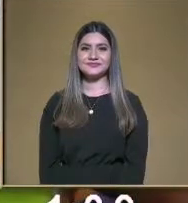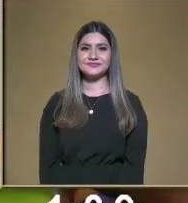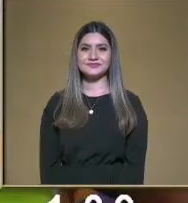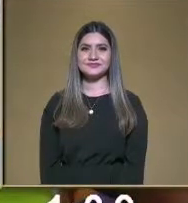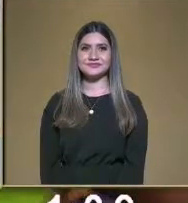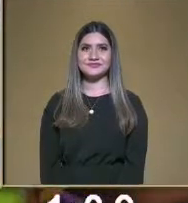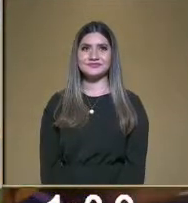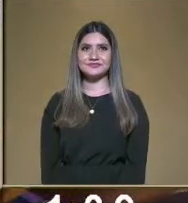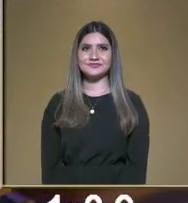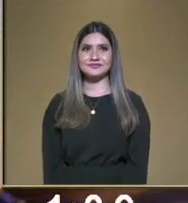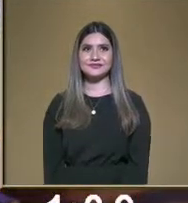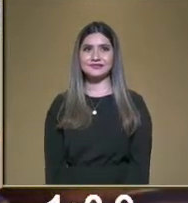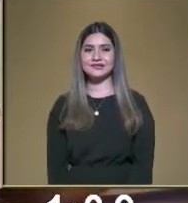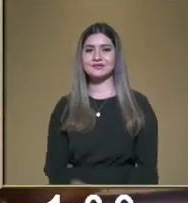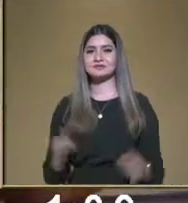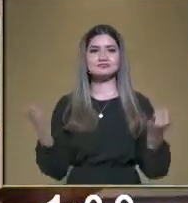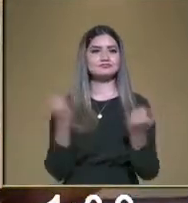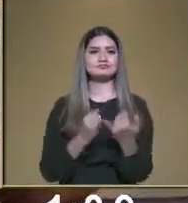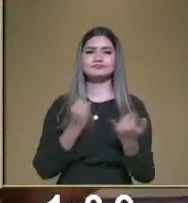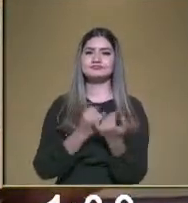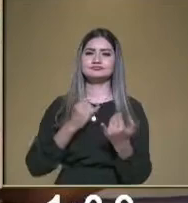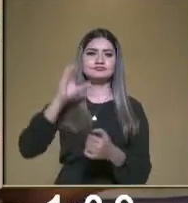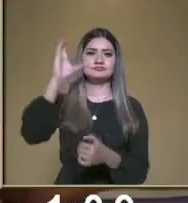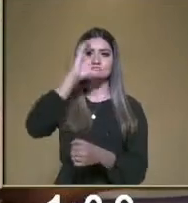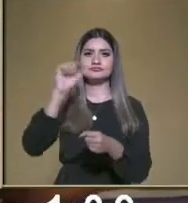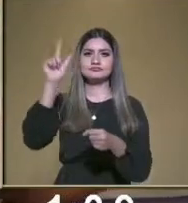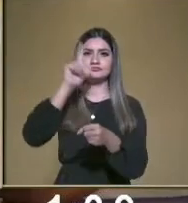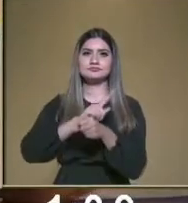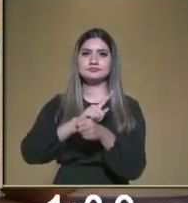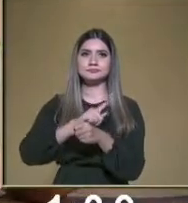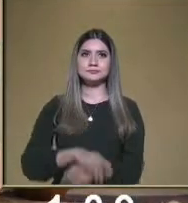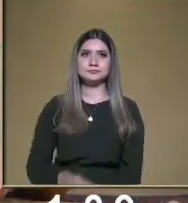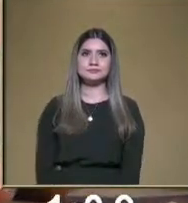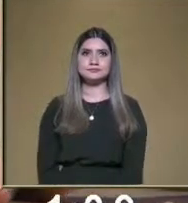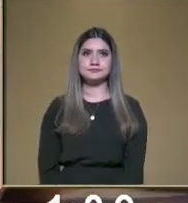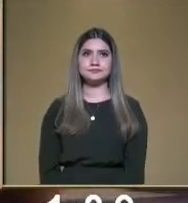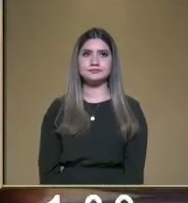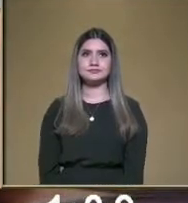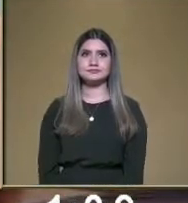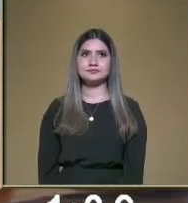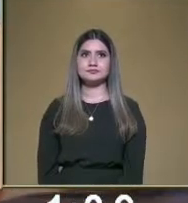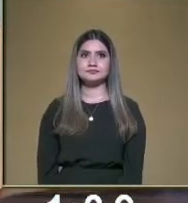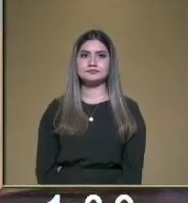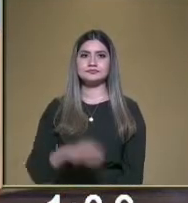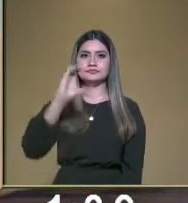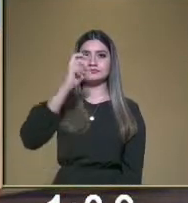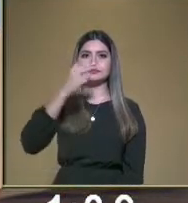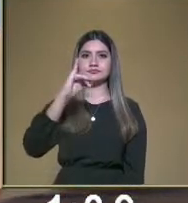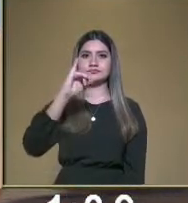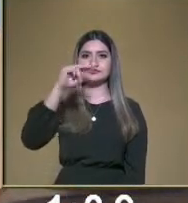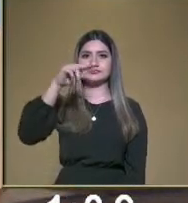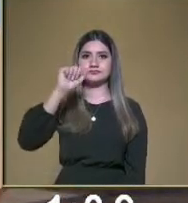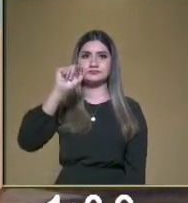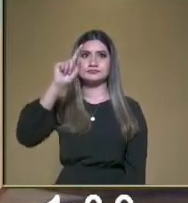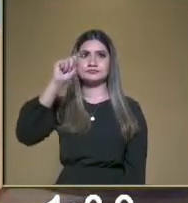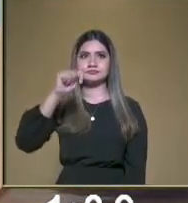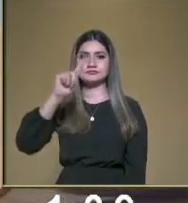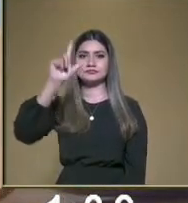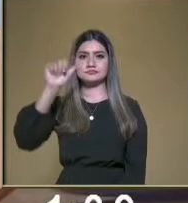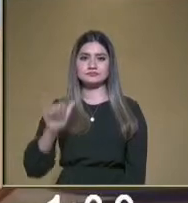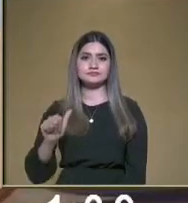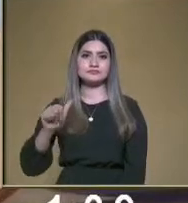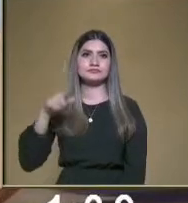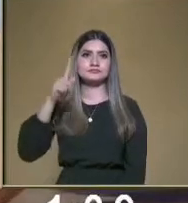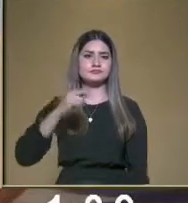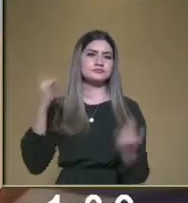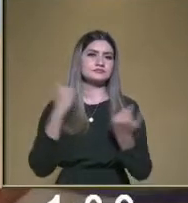De la misma comunidad. La chinantla, chinanteca, la lengua chinanteca, se habla en el estado de Oaxaca. Entonces, la comunidad indígena, los